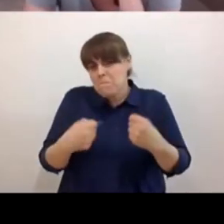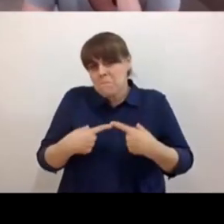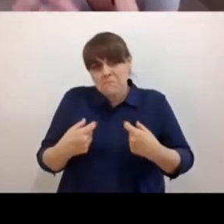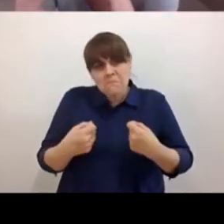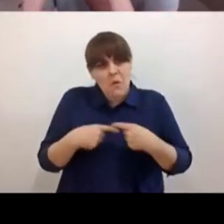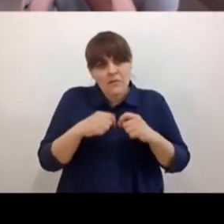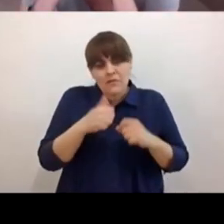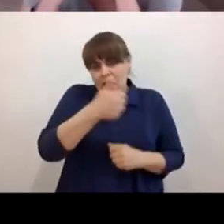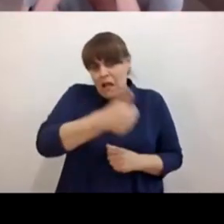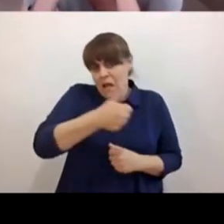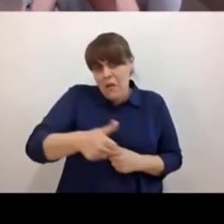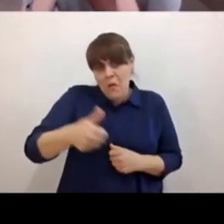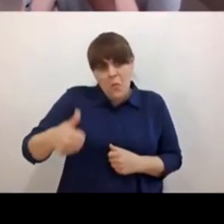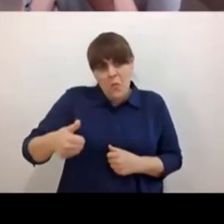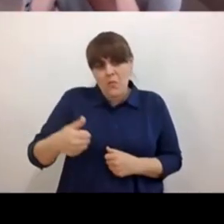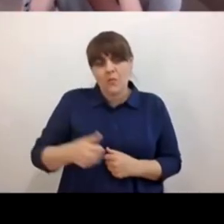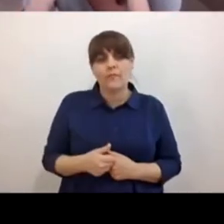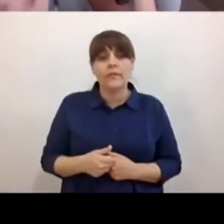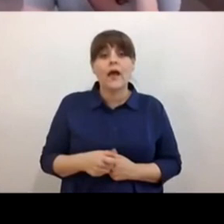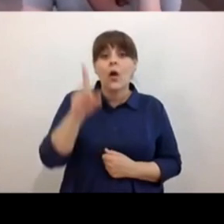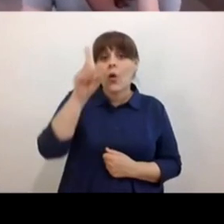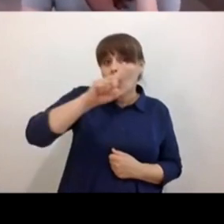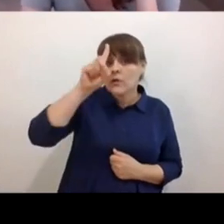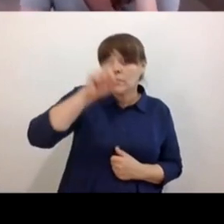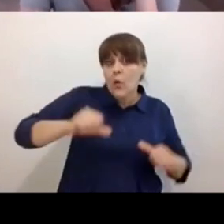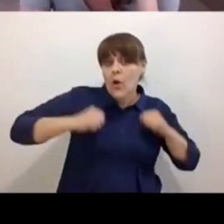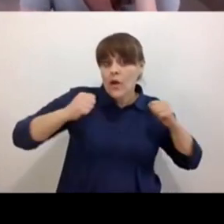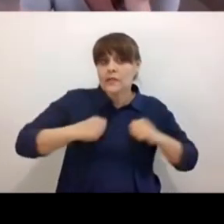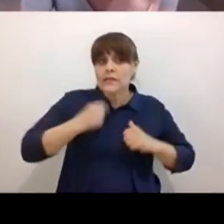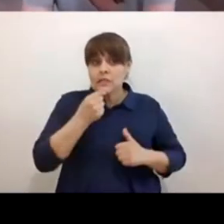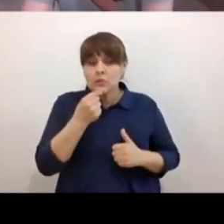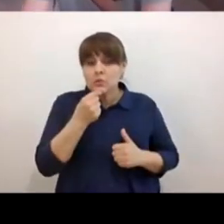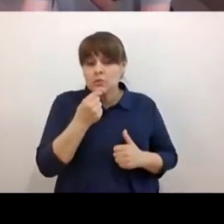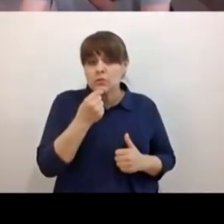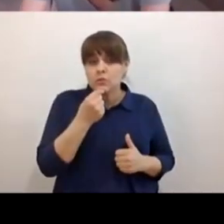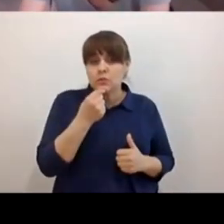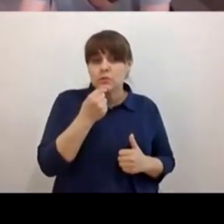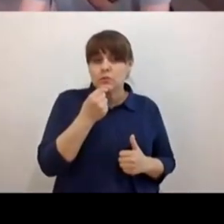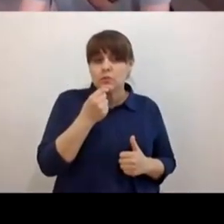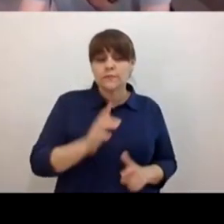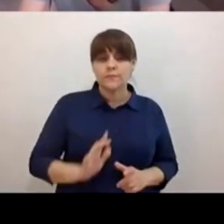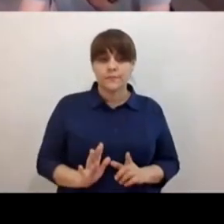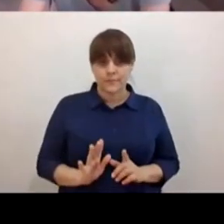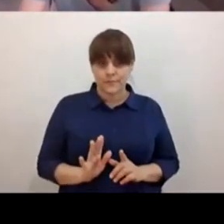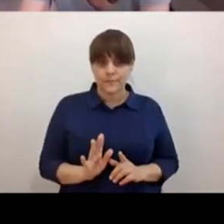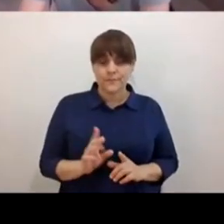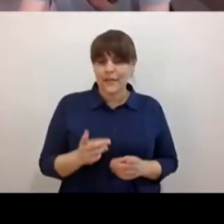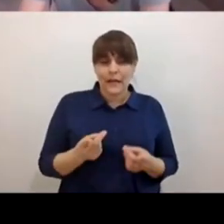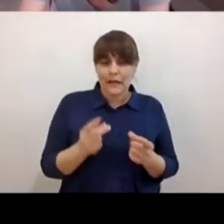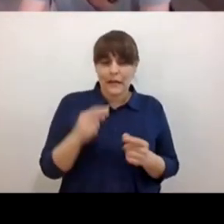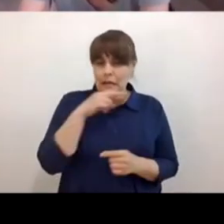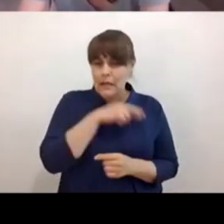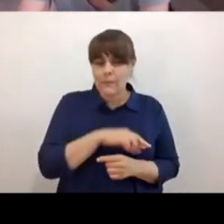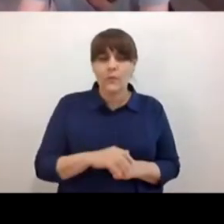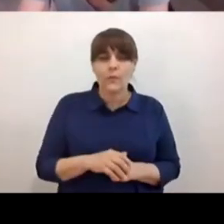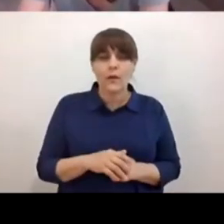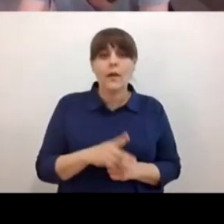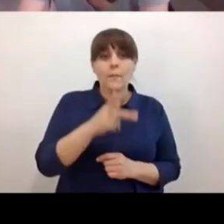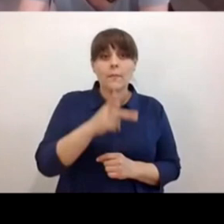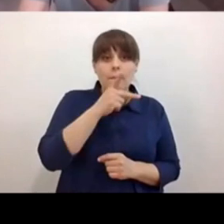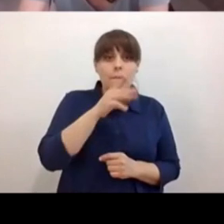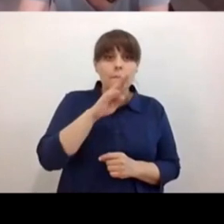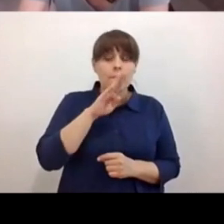ojo un tip a propósito de los adolescentes y los niños rapidísimo Eduardo nada más si los padres están muy